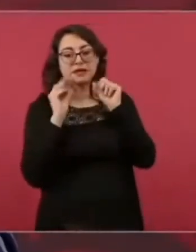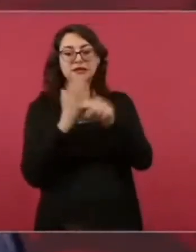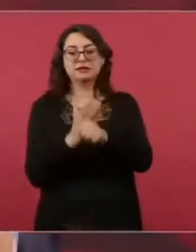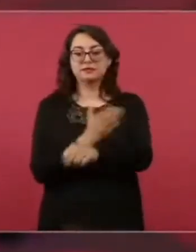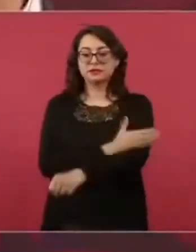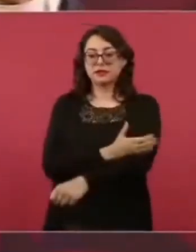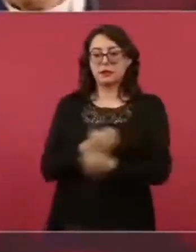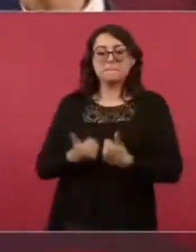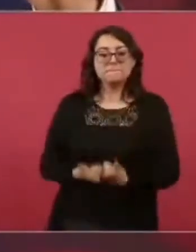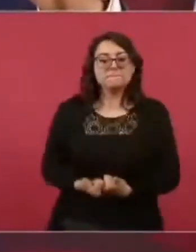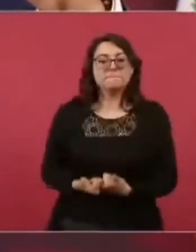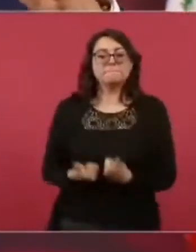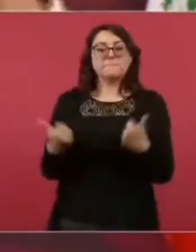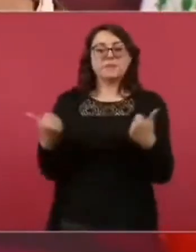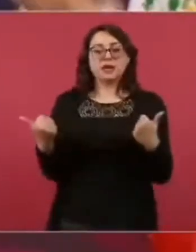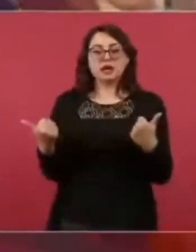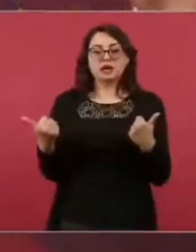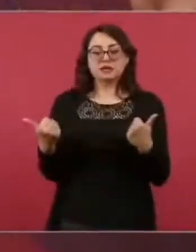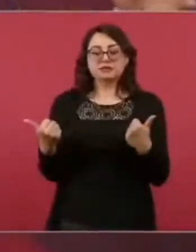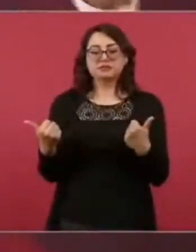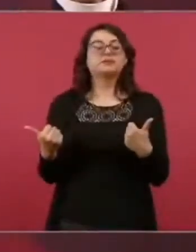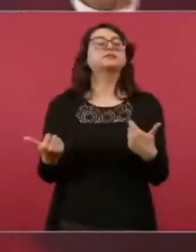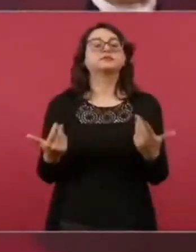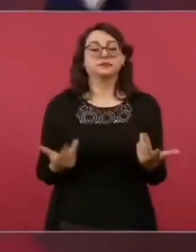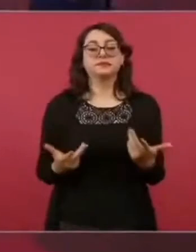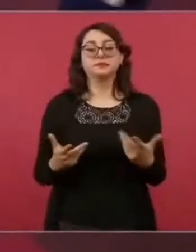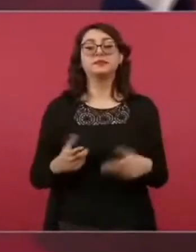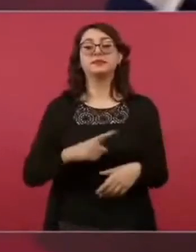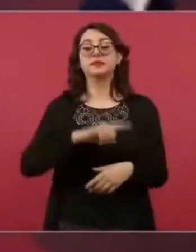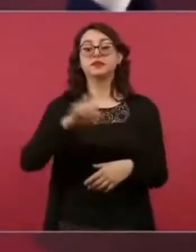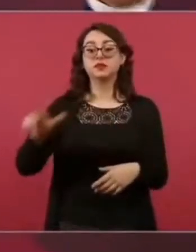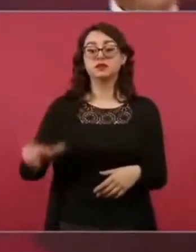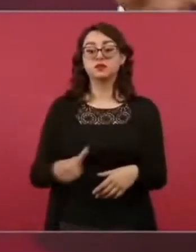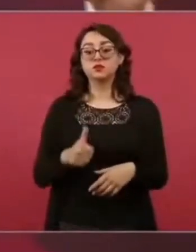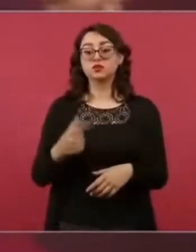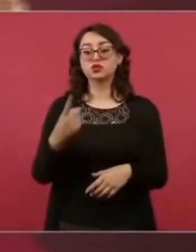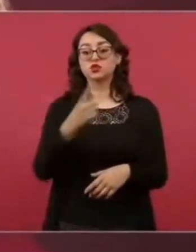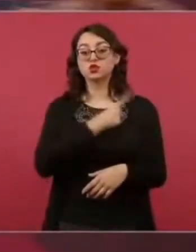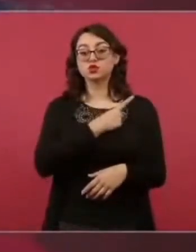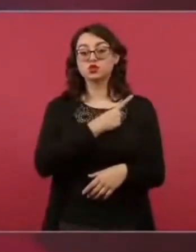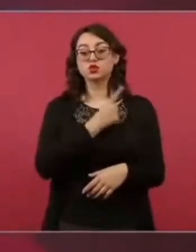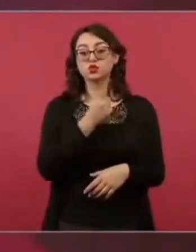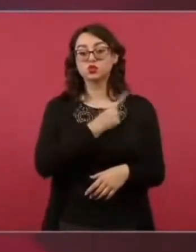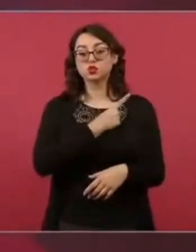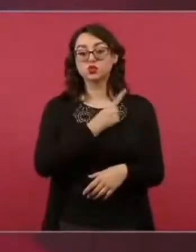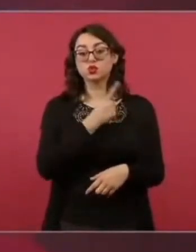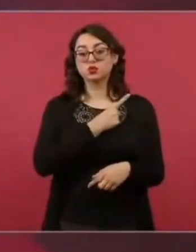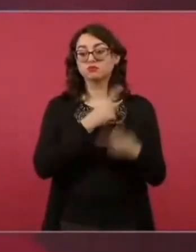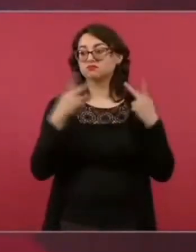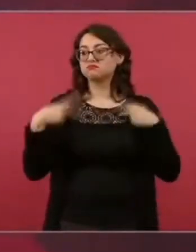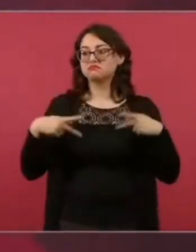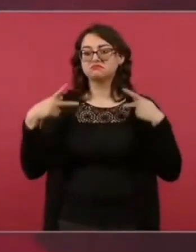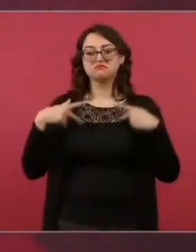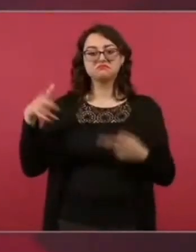entonces se quedó el presidente Madero sin base social